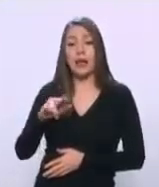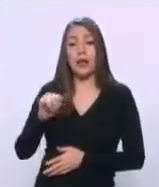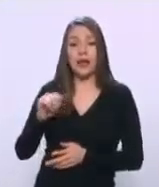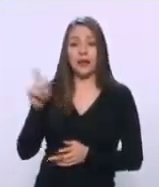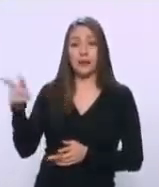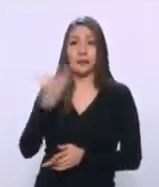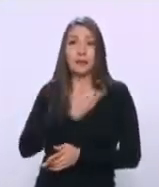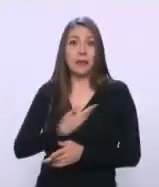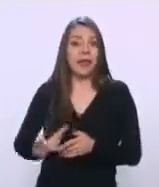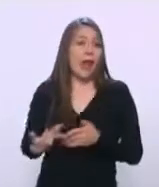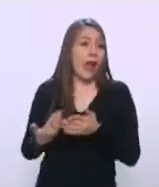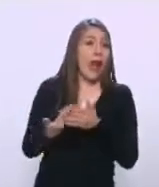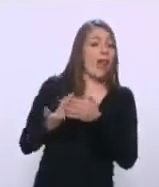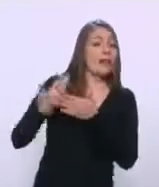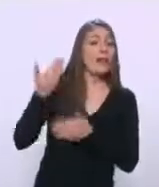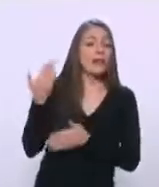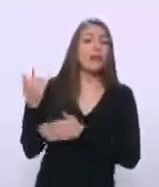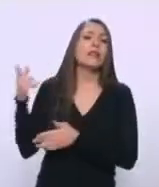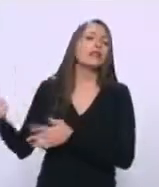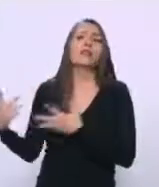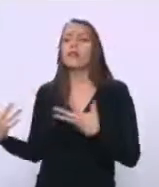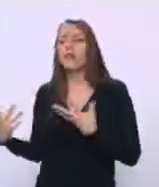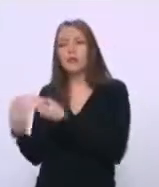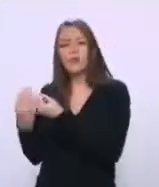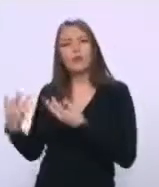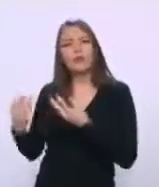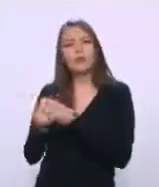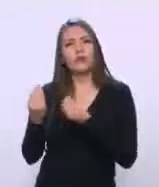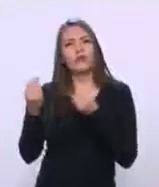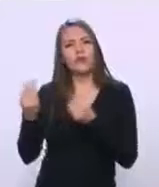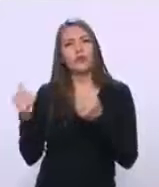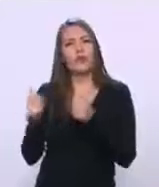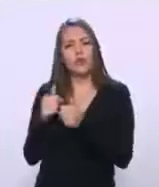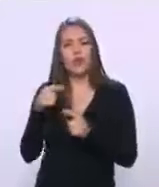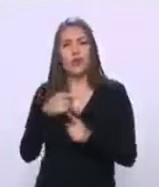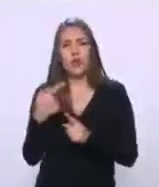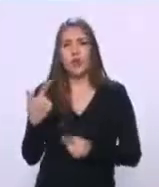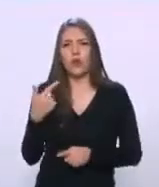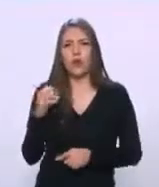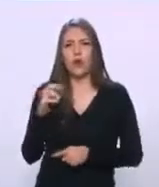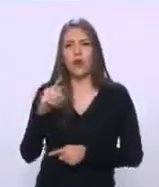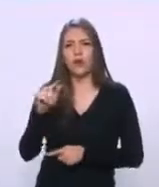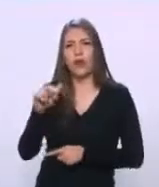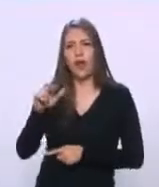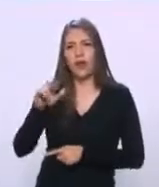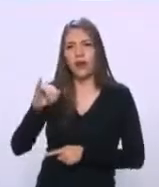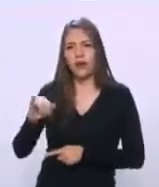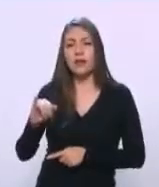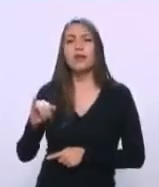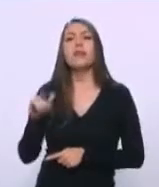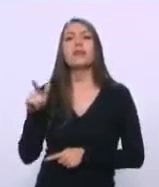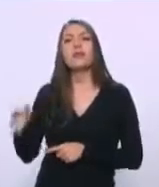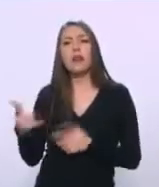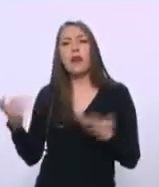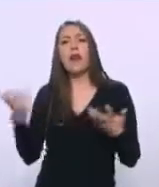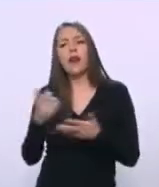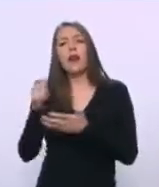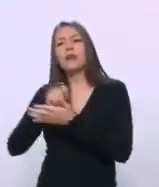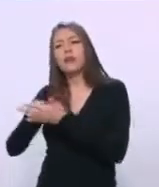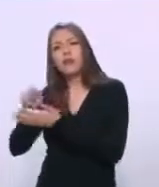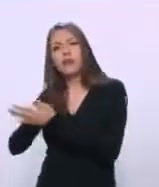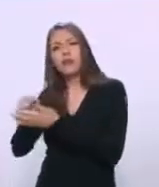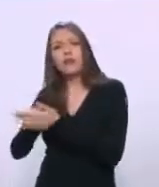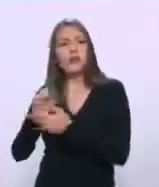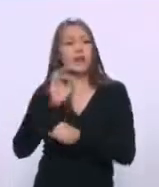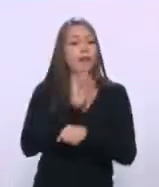Camín estaba muy presente ahí con Salinas de Gortari, y pues lo adulaba, escribía a favor de